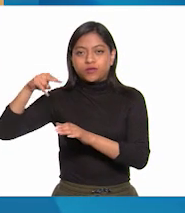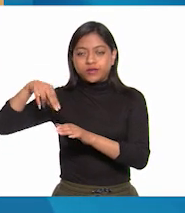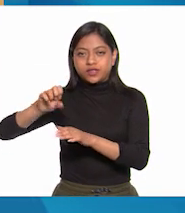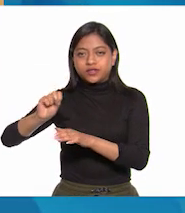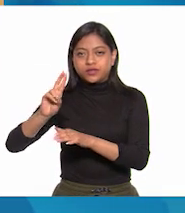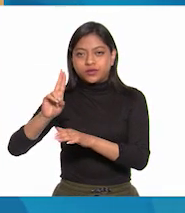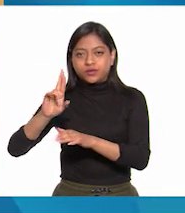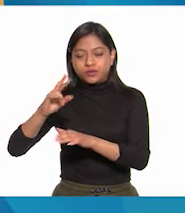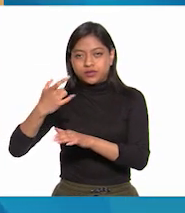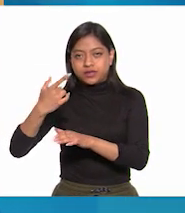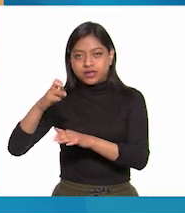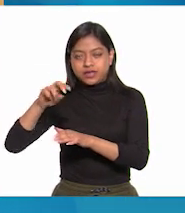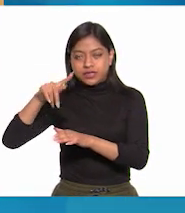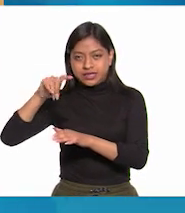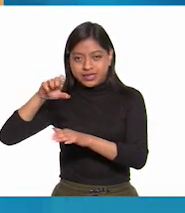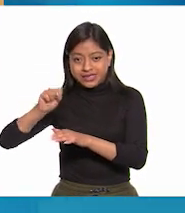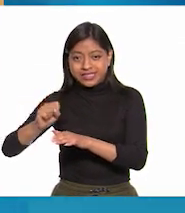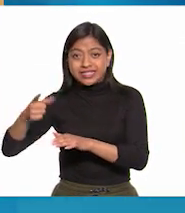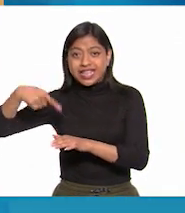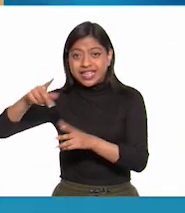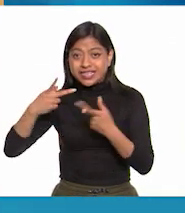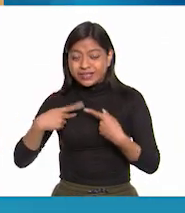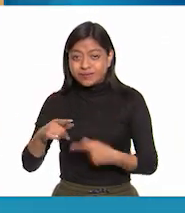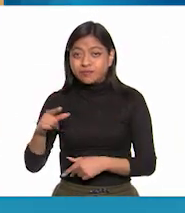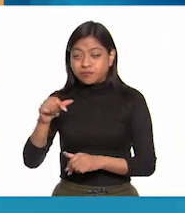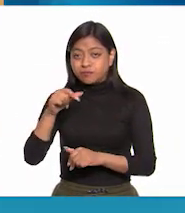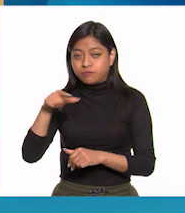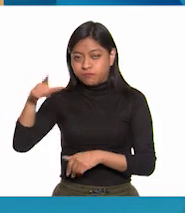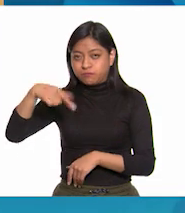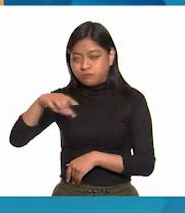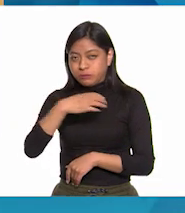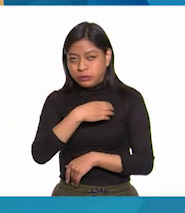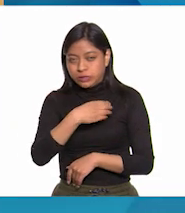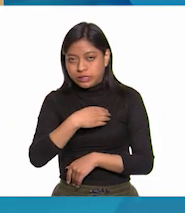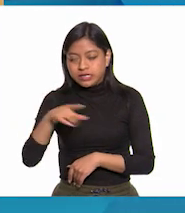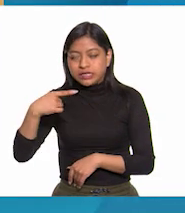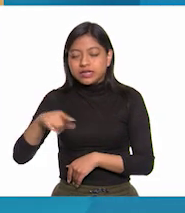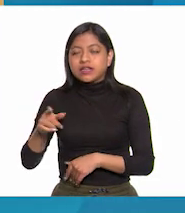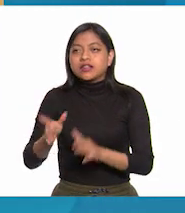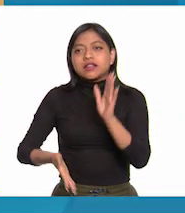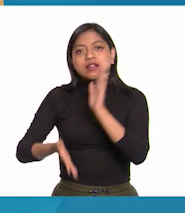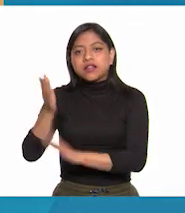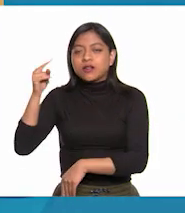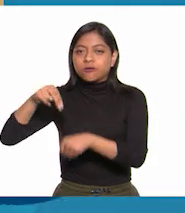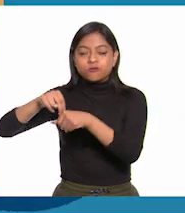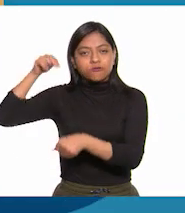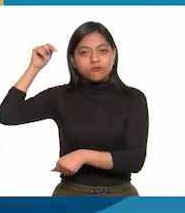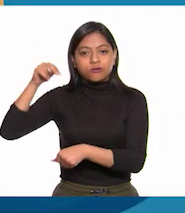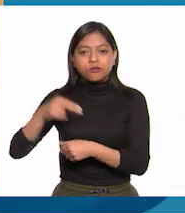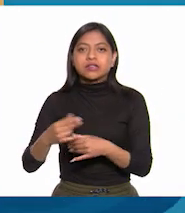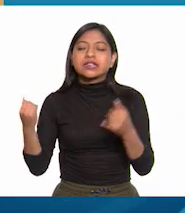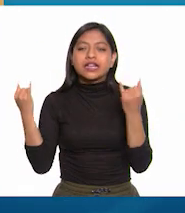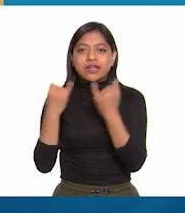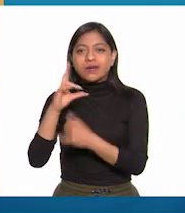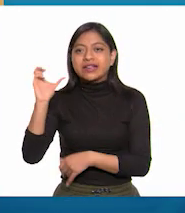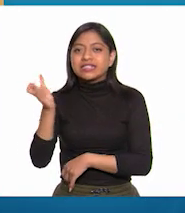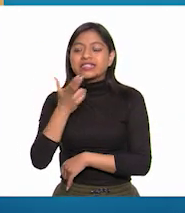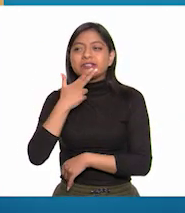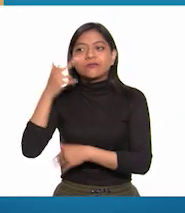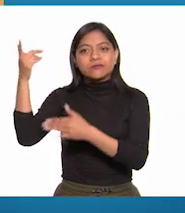Los líderes del movimiento escaparon al norte, pero traicionados, fueron procesados en Chihuahua.